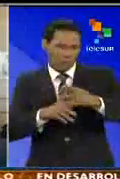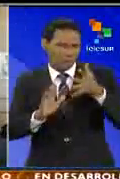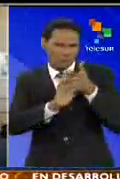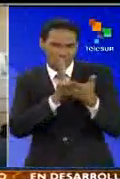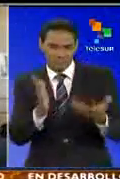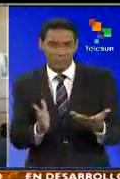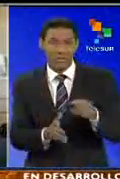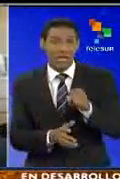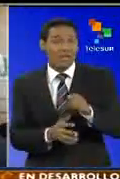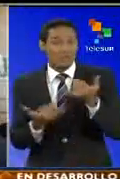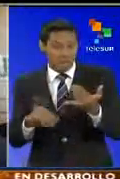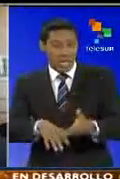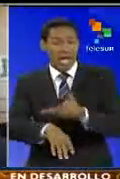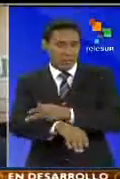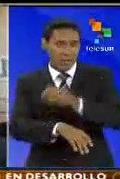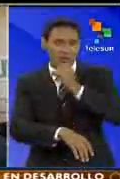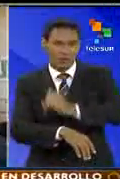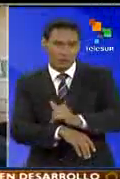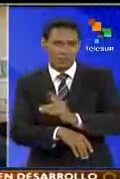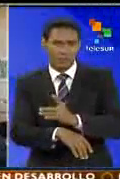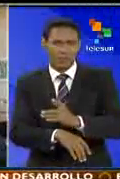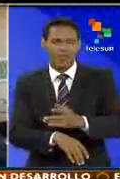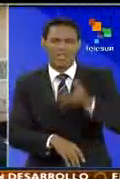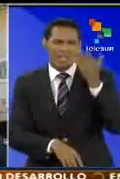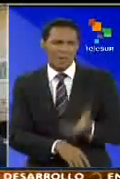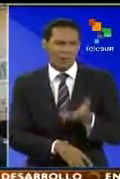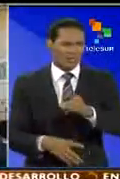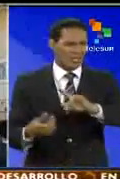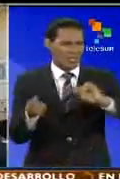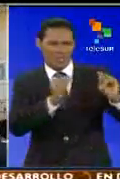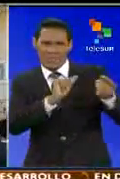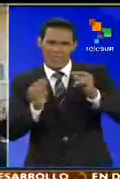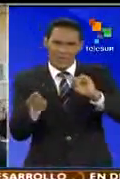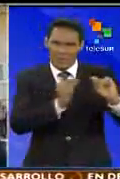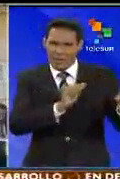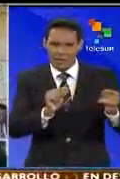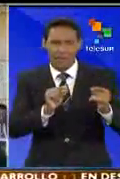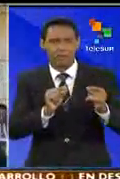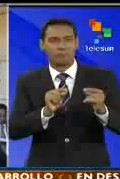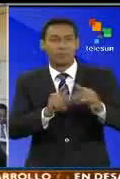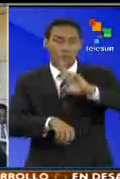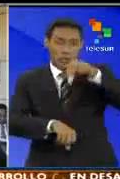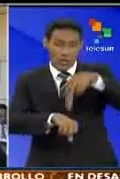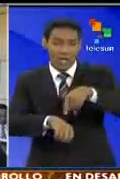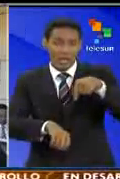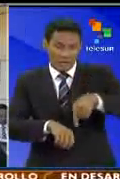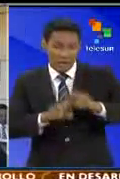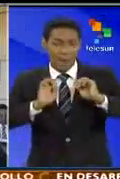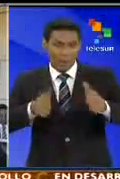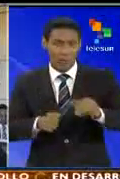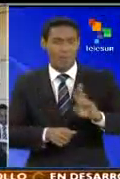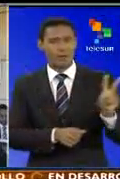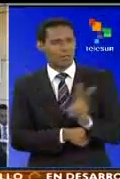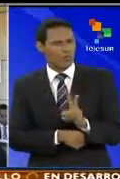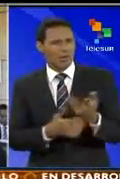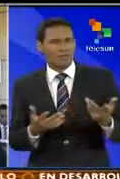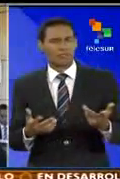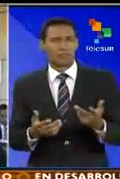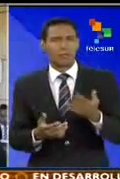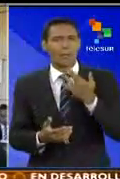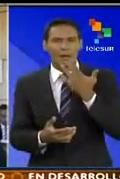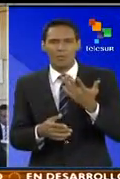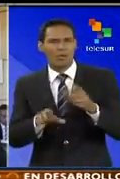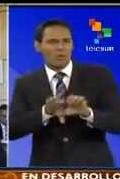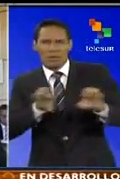cual hemos hecho mención al importante debate nacional que ha abierto nuestro proceso bolivariano respecto a la calidad